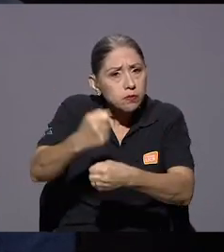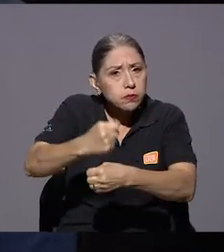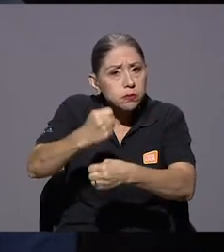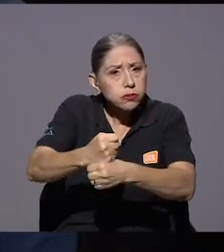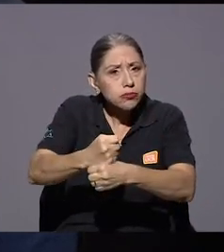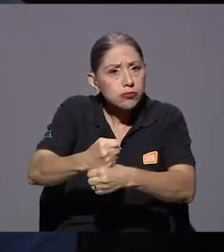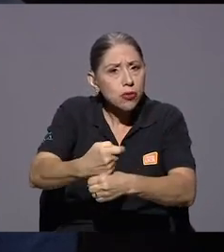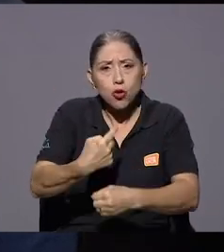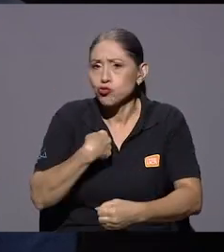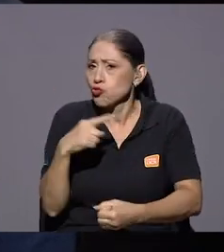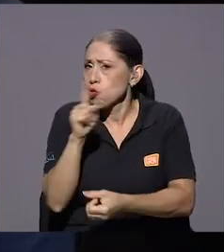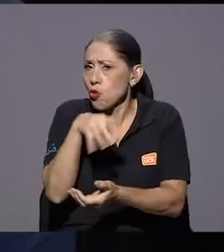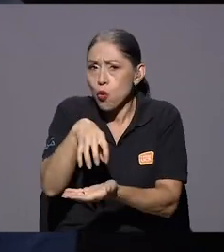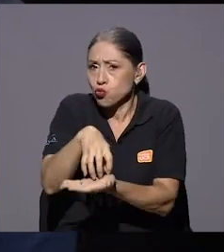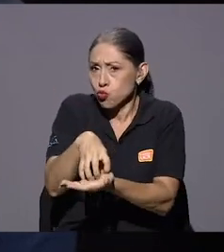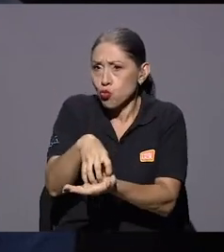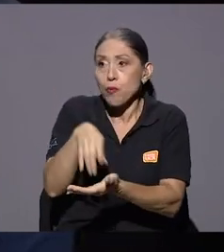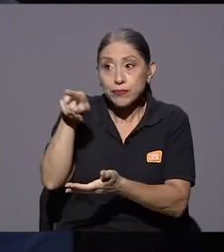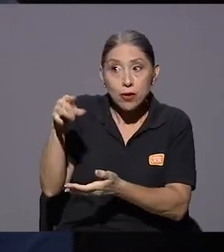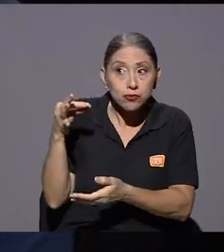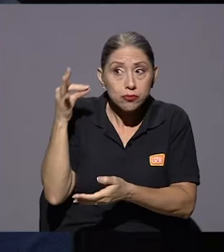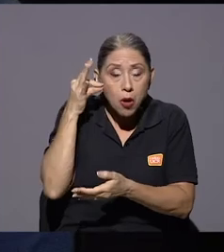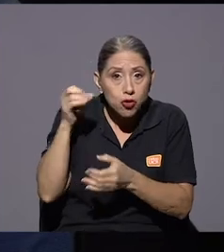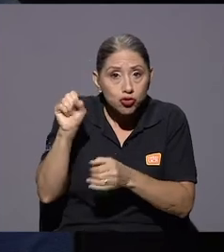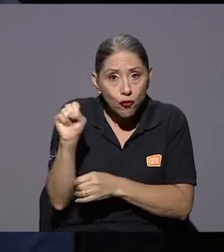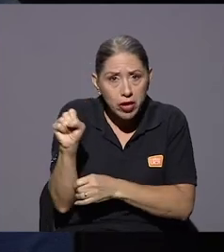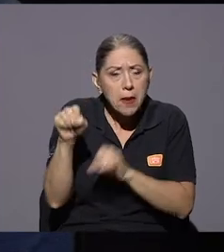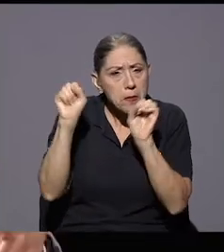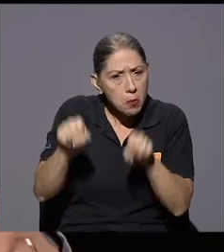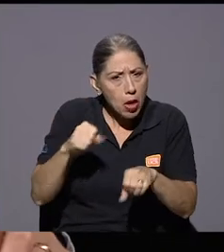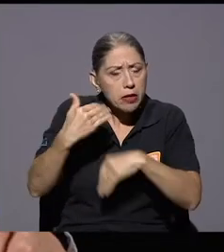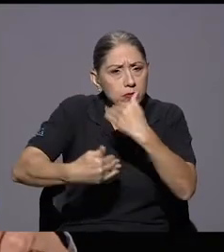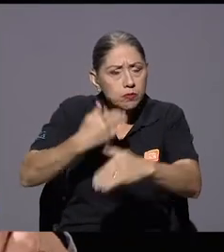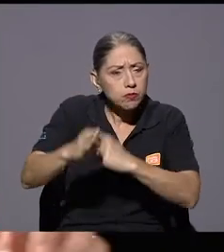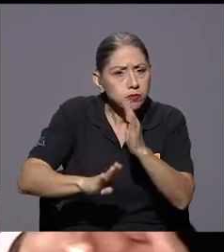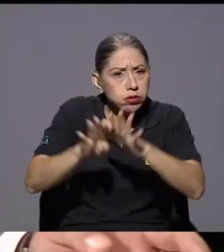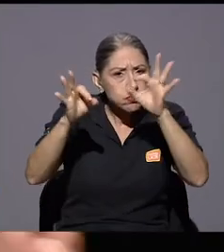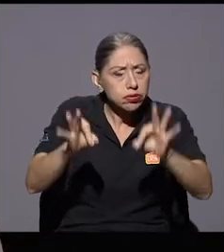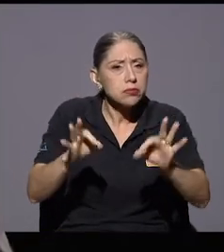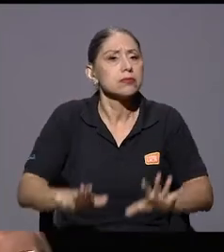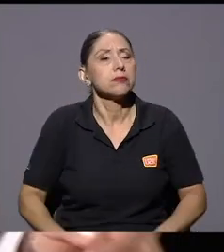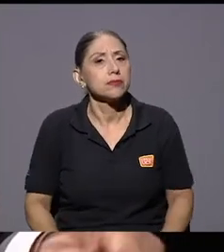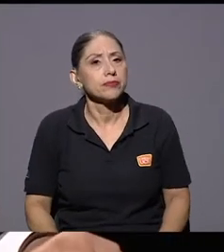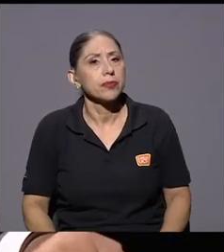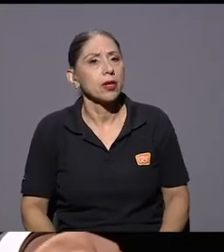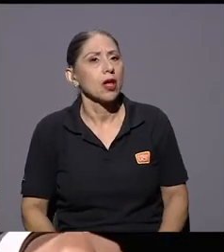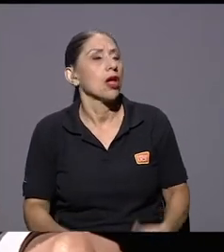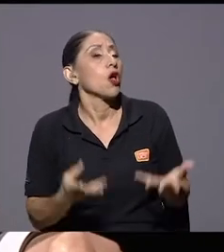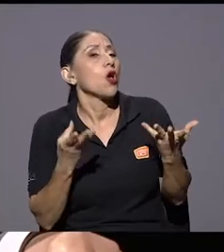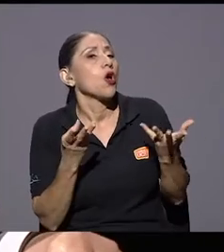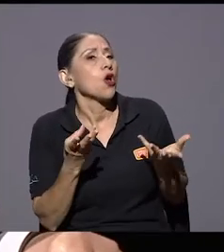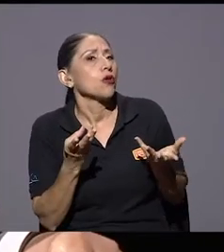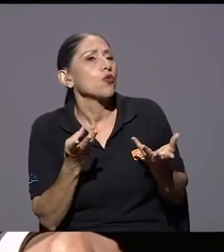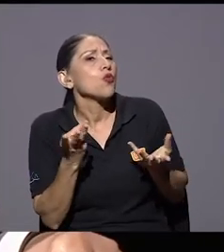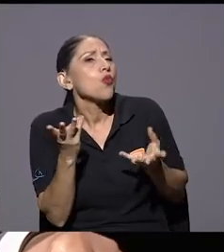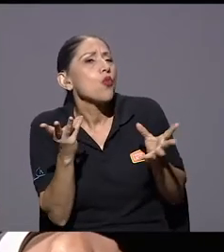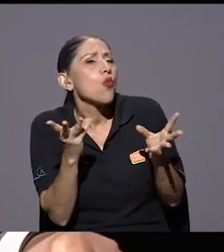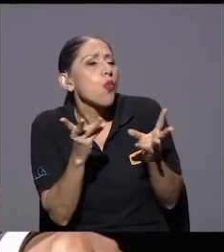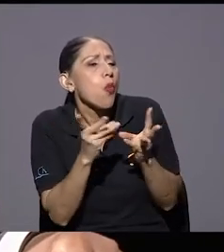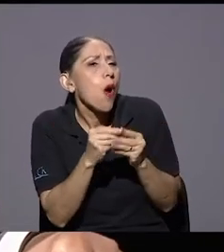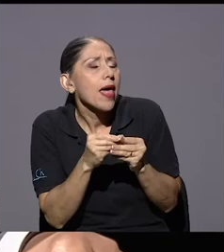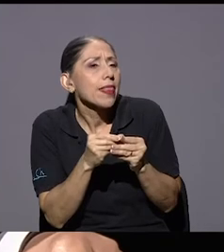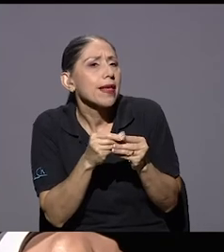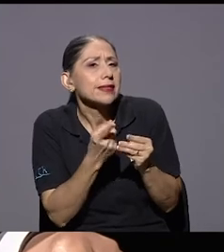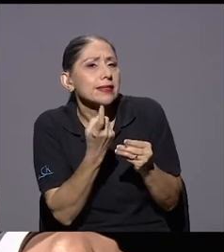ninguna duda de que en manos de Sofía va a poder crecer aún más ¿Cuál fue la renta total de desinformaciones que pudieron